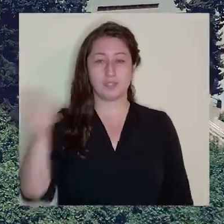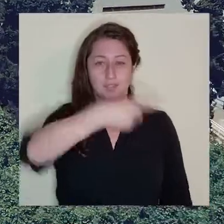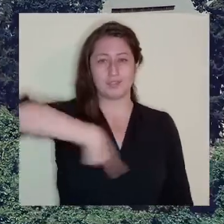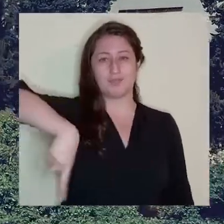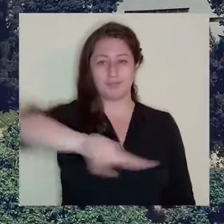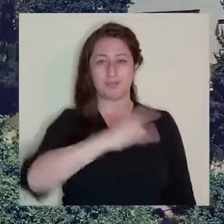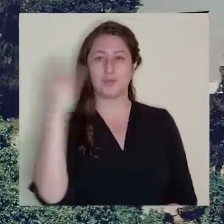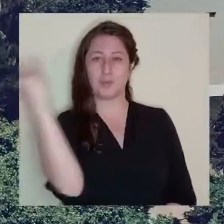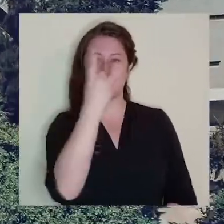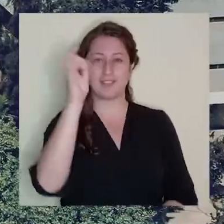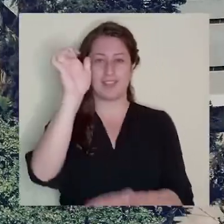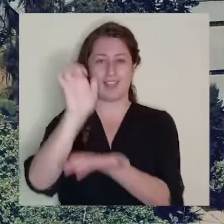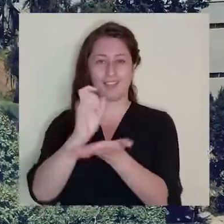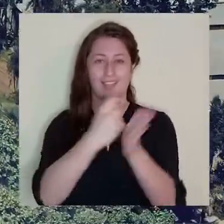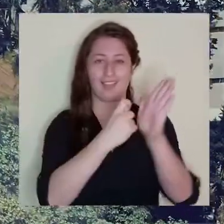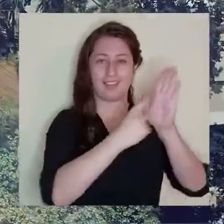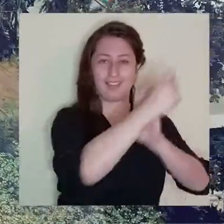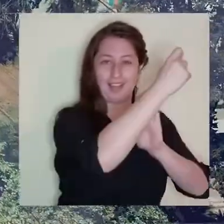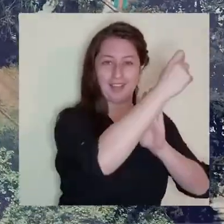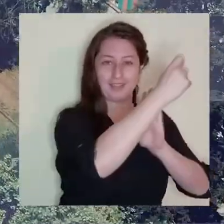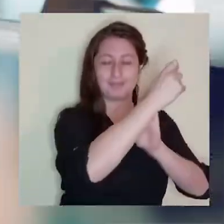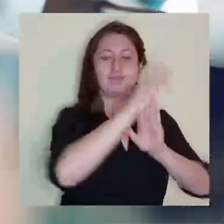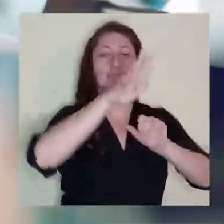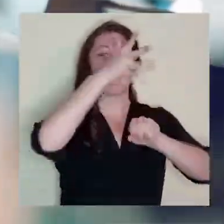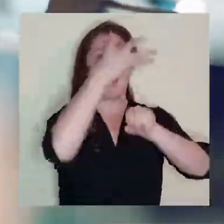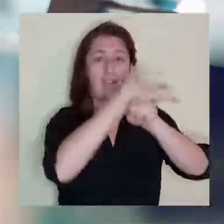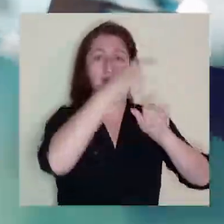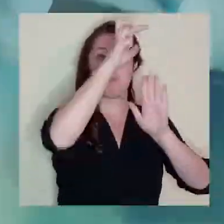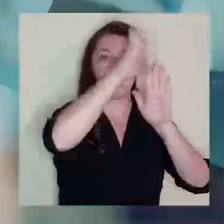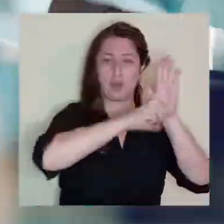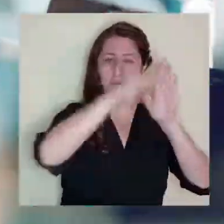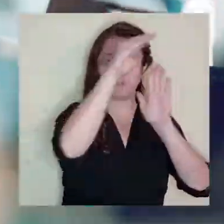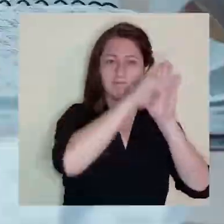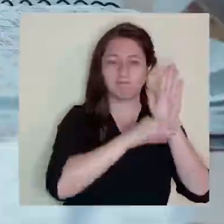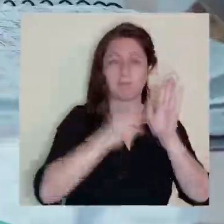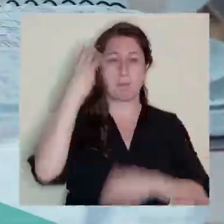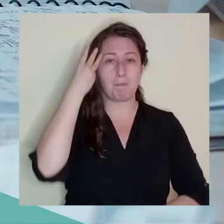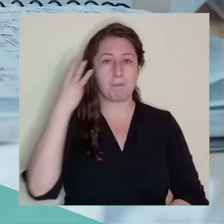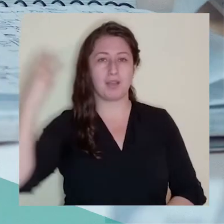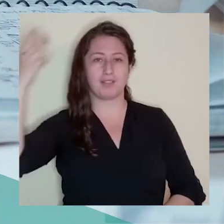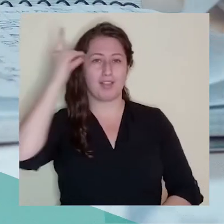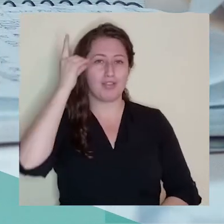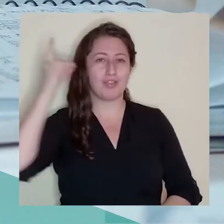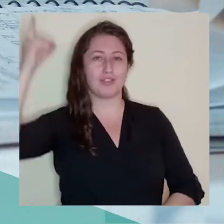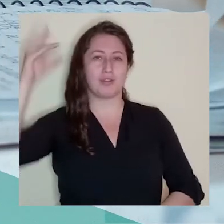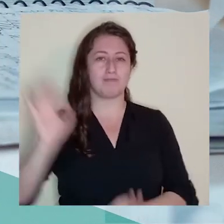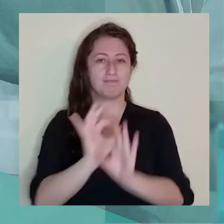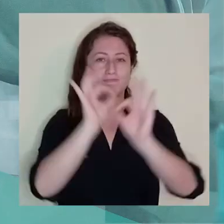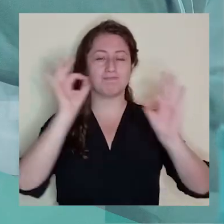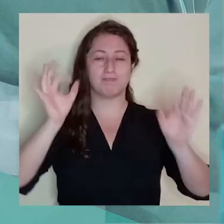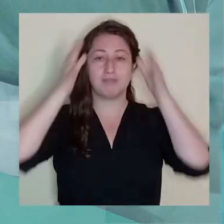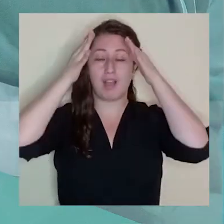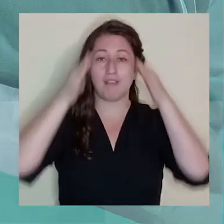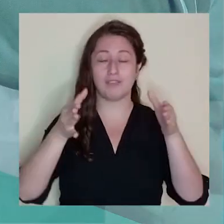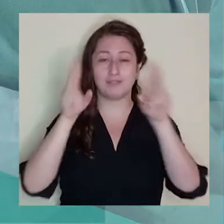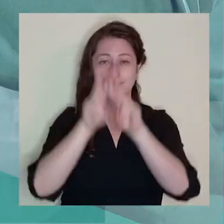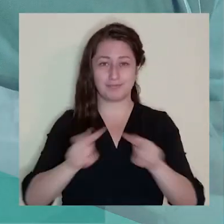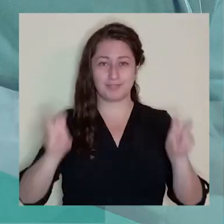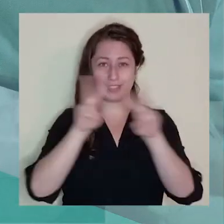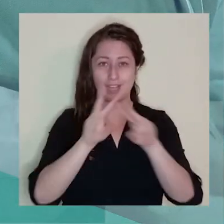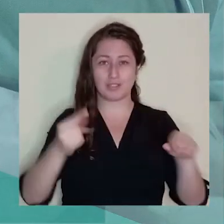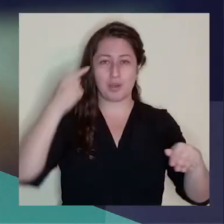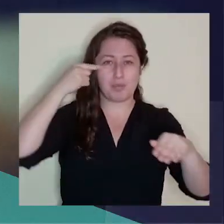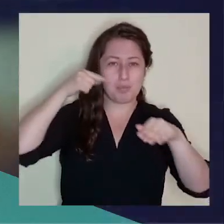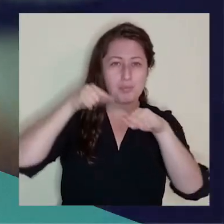Somos una universidad estatal acreditada que ofrece programas de magíster y doctorado de excelencia con énfasis en la